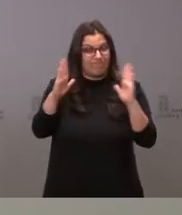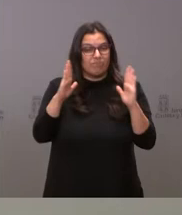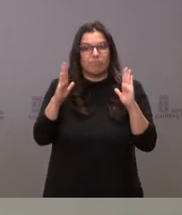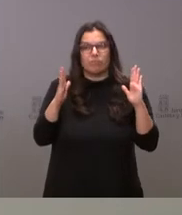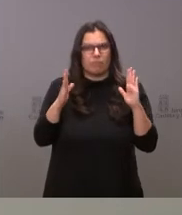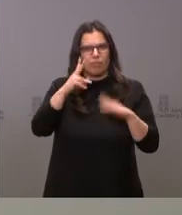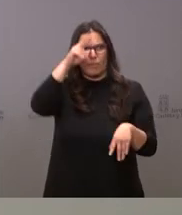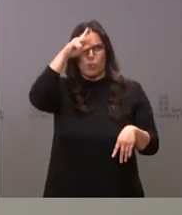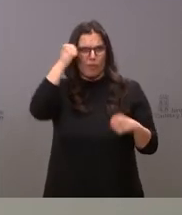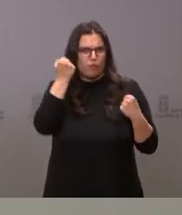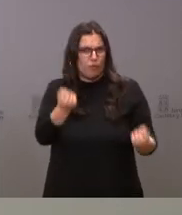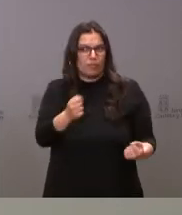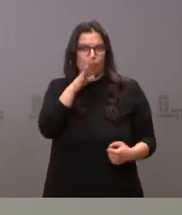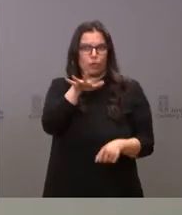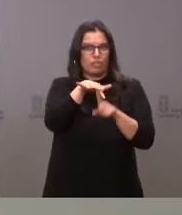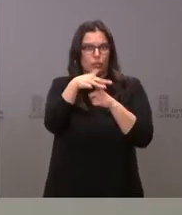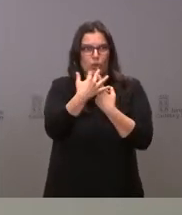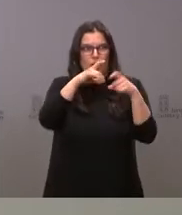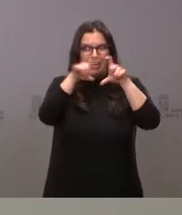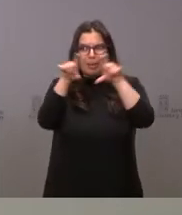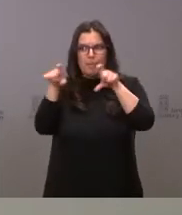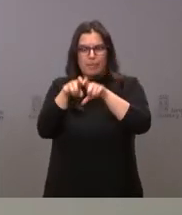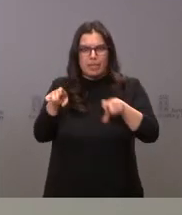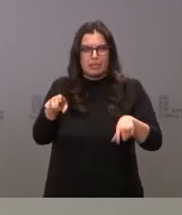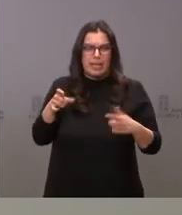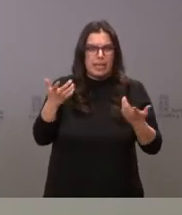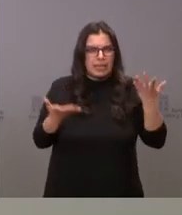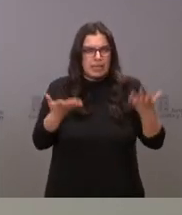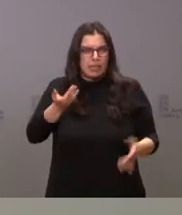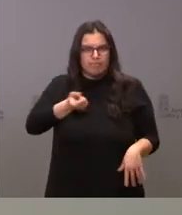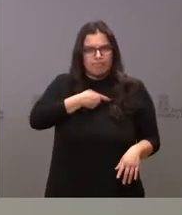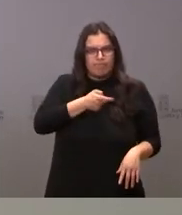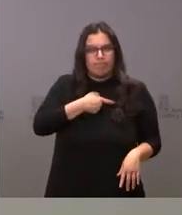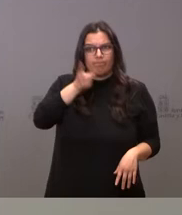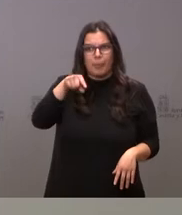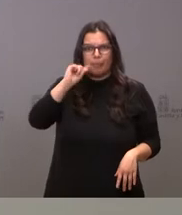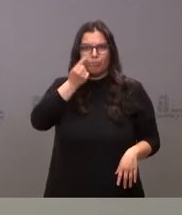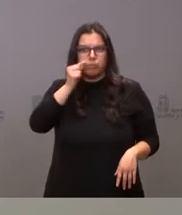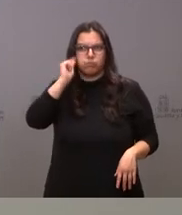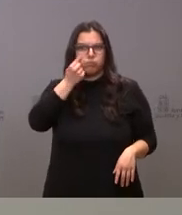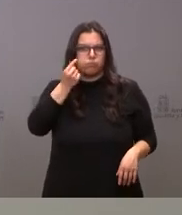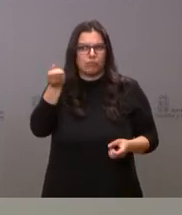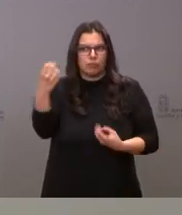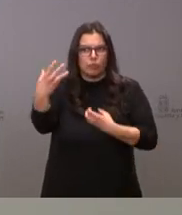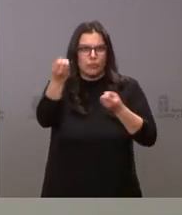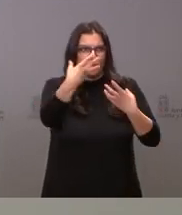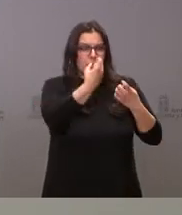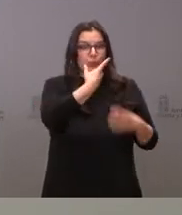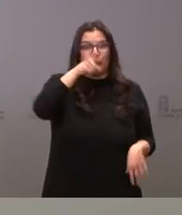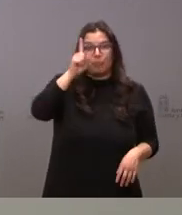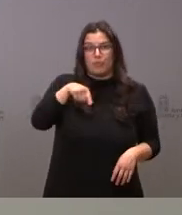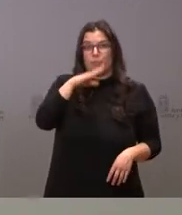preocupación por la situación de muchas empresas, por la información que estamos teniendo, pero también por las